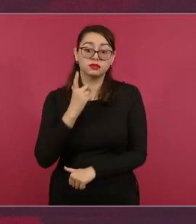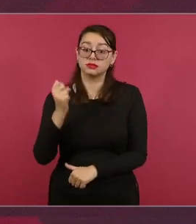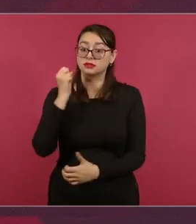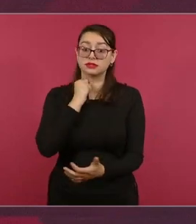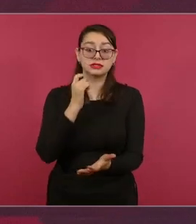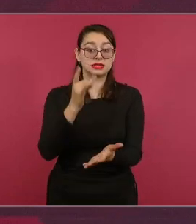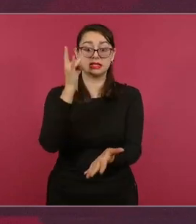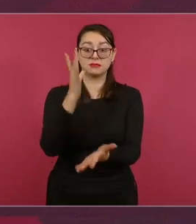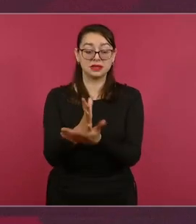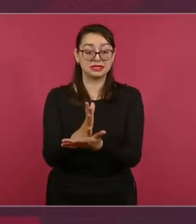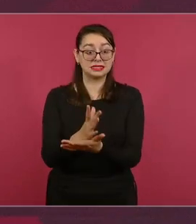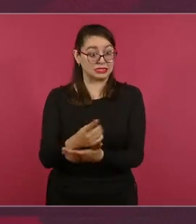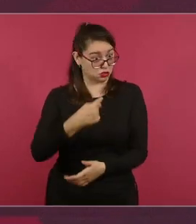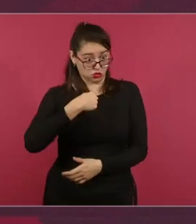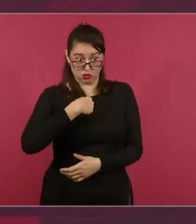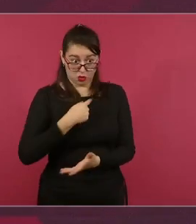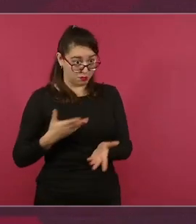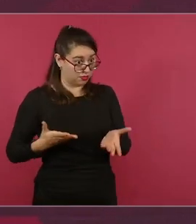meternos